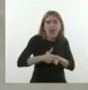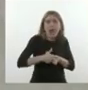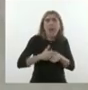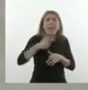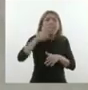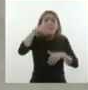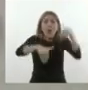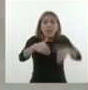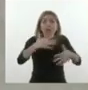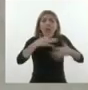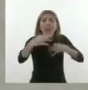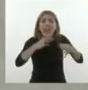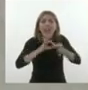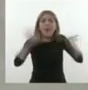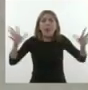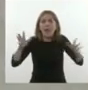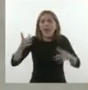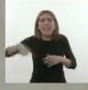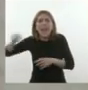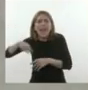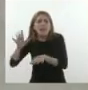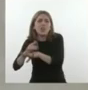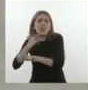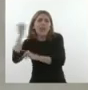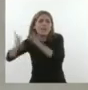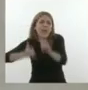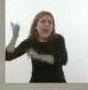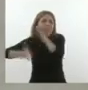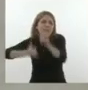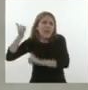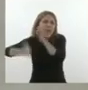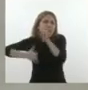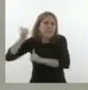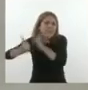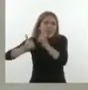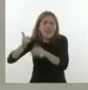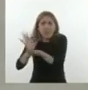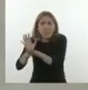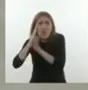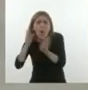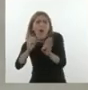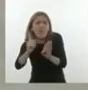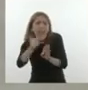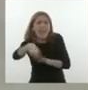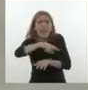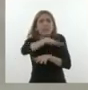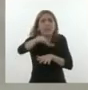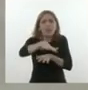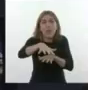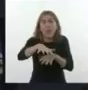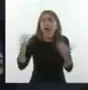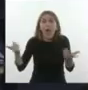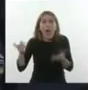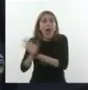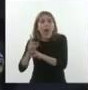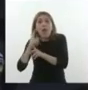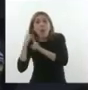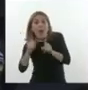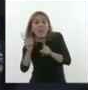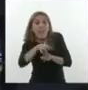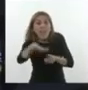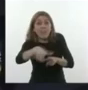argumentos, se quedan sin excusa, no le dan bola a nuestra sociedad, y entonces van a buscar a los jueces para tomar las